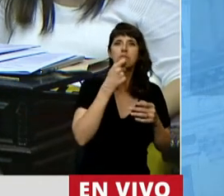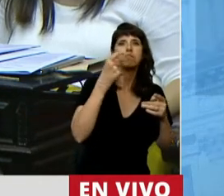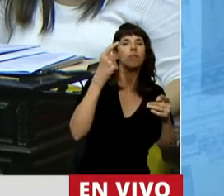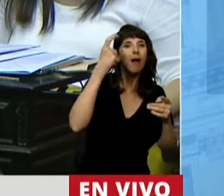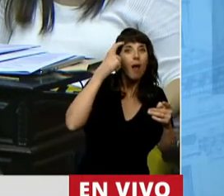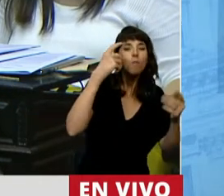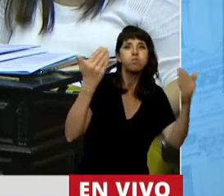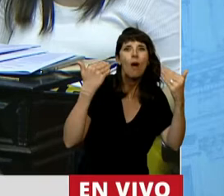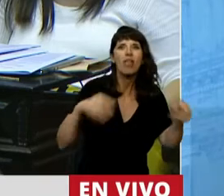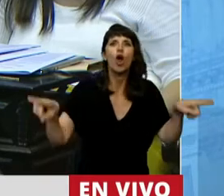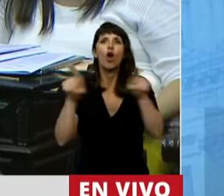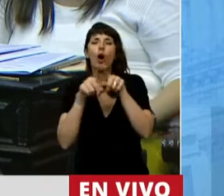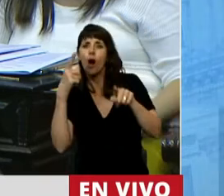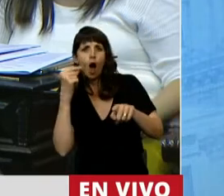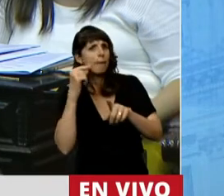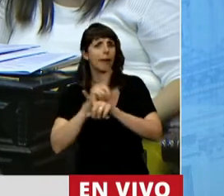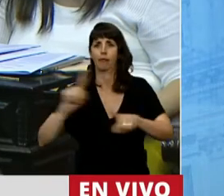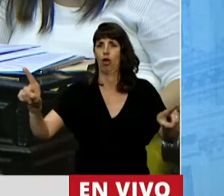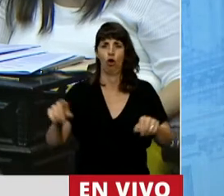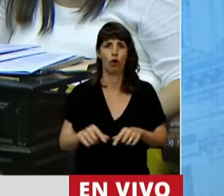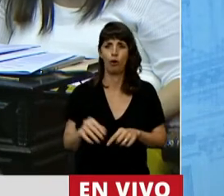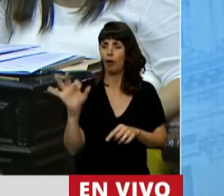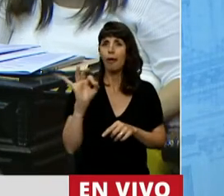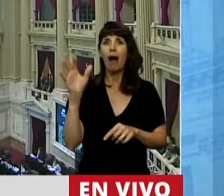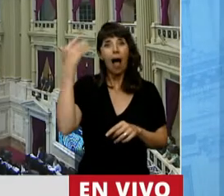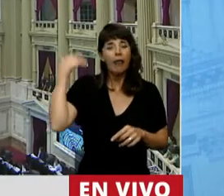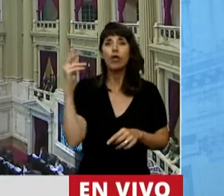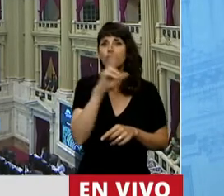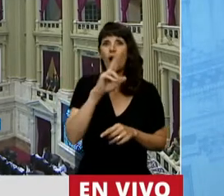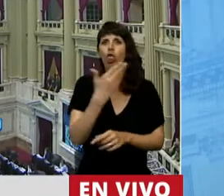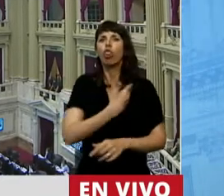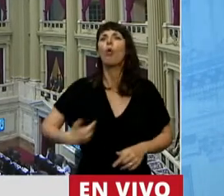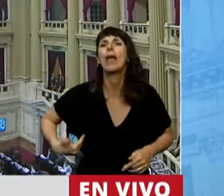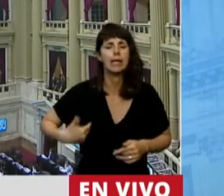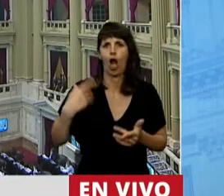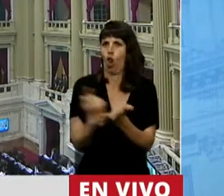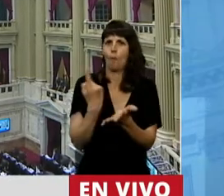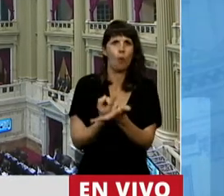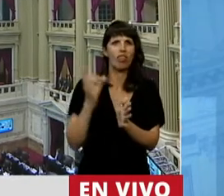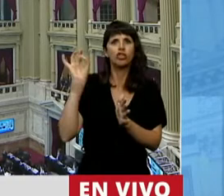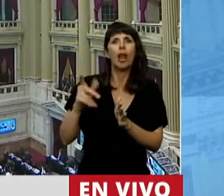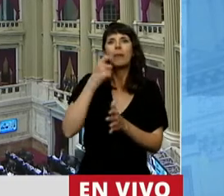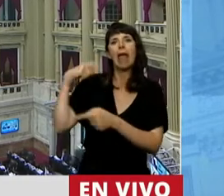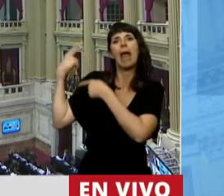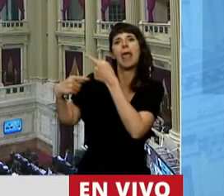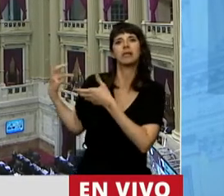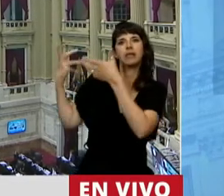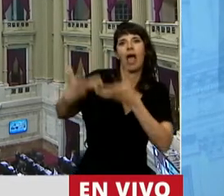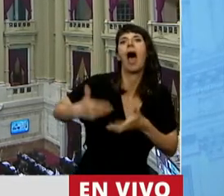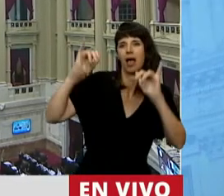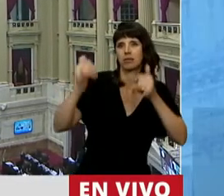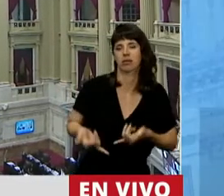categoría de los varones. que no podíamos ser propietarias a menos que heredáramos y aún así con